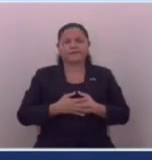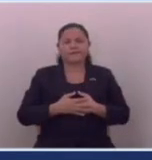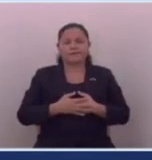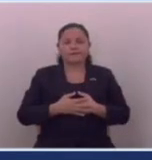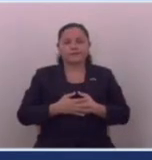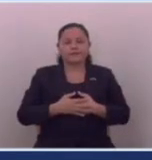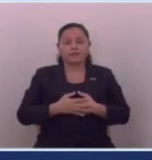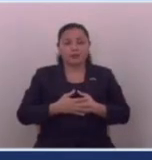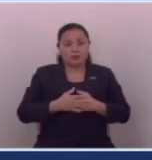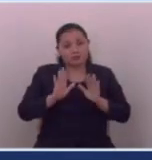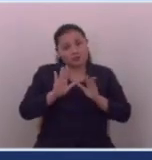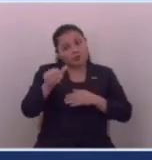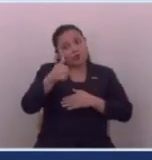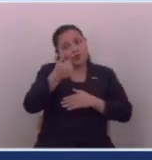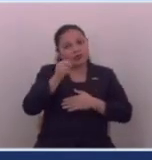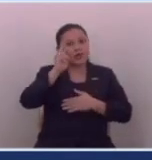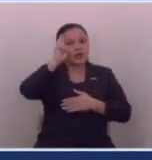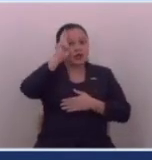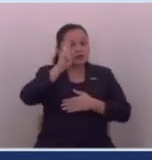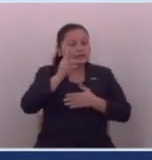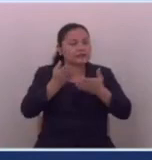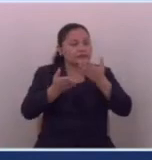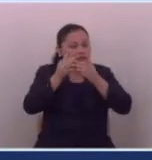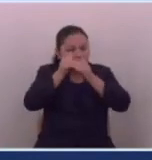cuando pudieron haber otros motivos